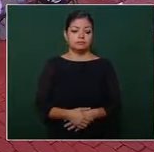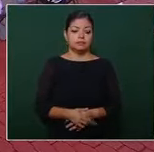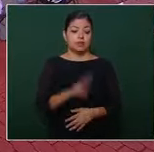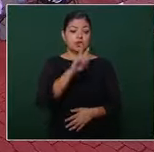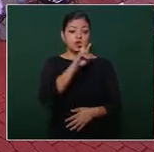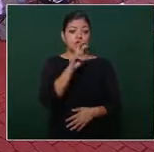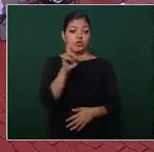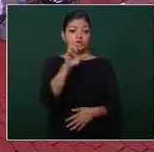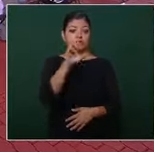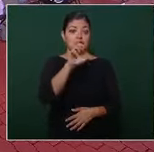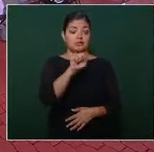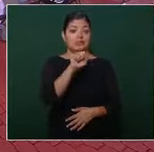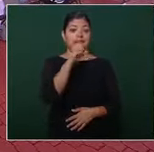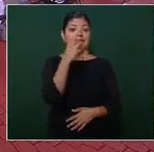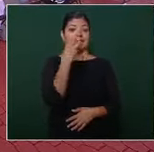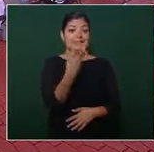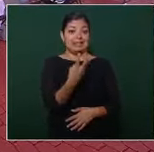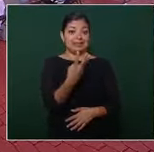263